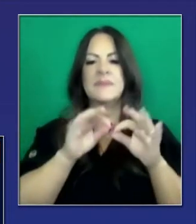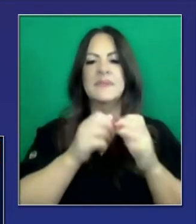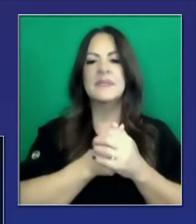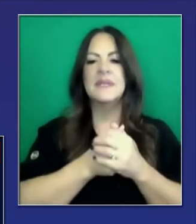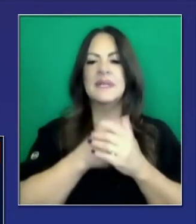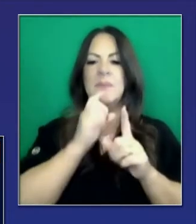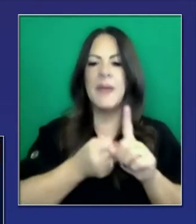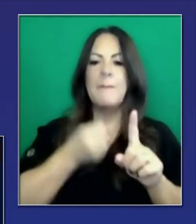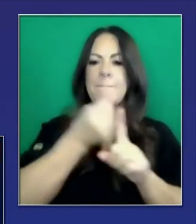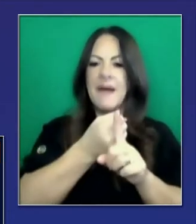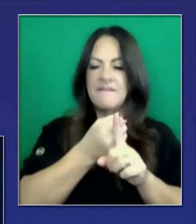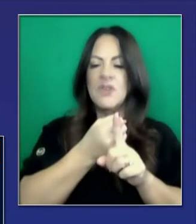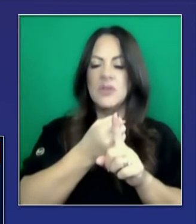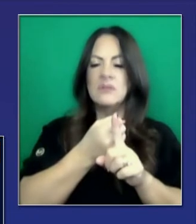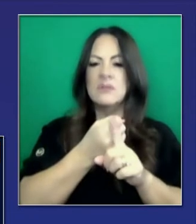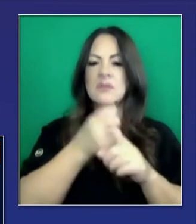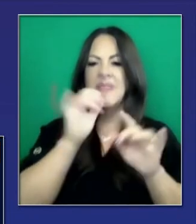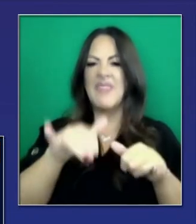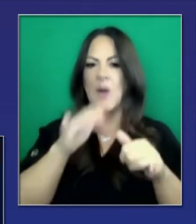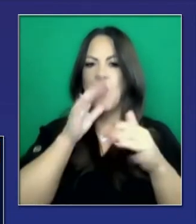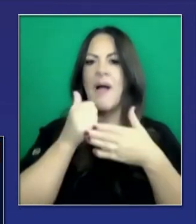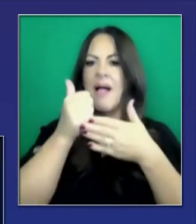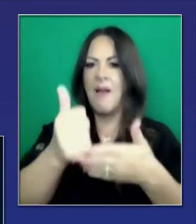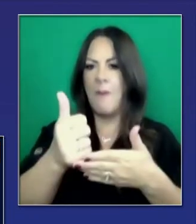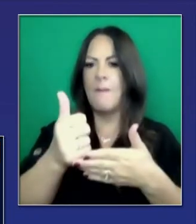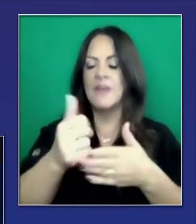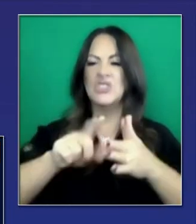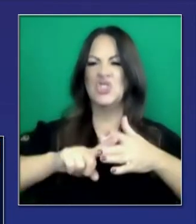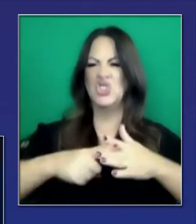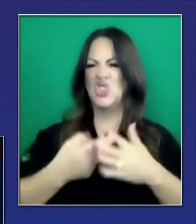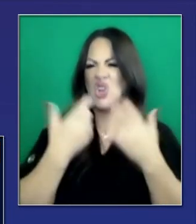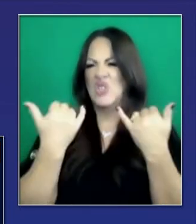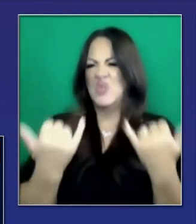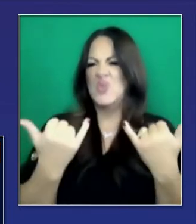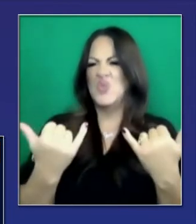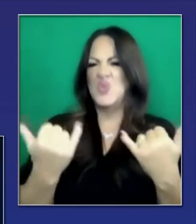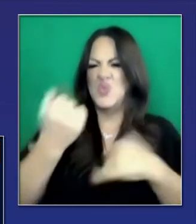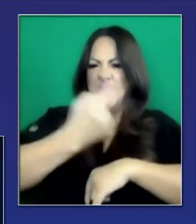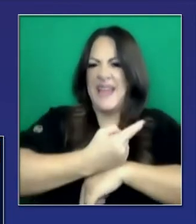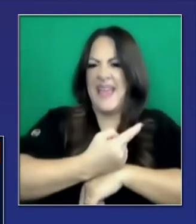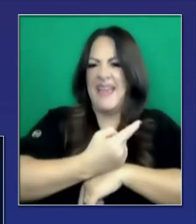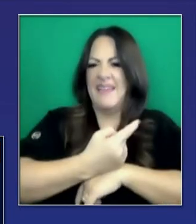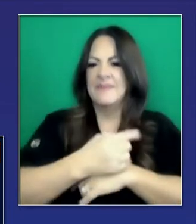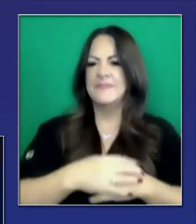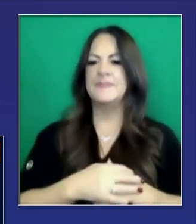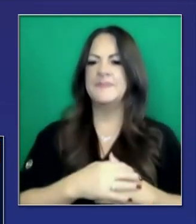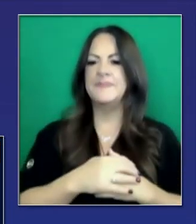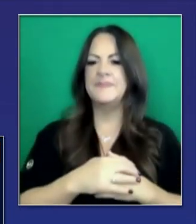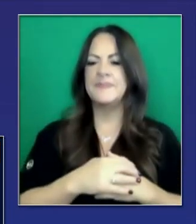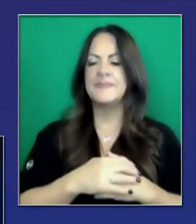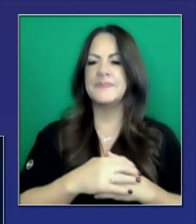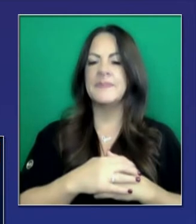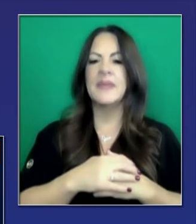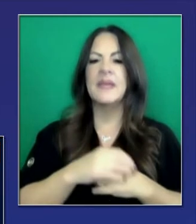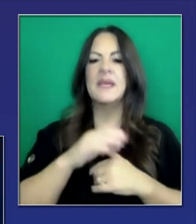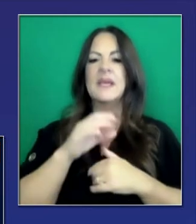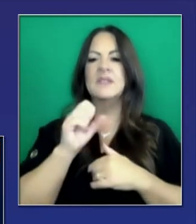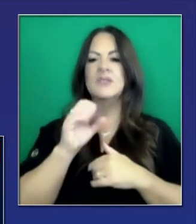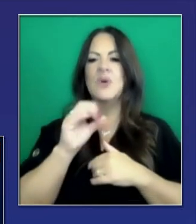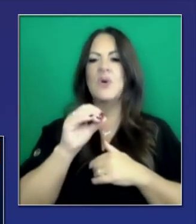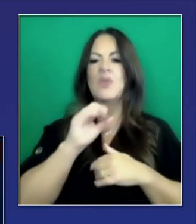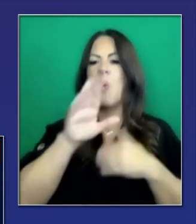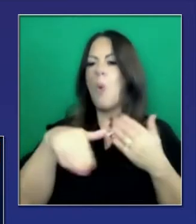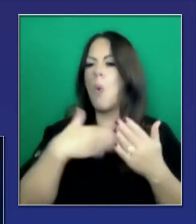importante por eso y es un impacto muy grande. Esto empieza hoy. Están haciendo todo el reportaje, el